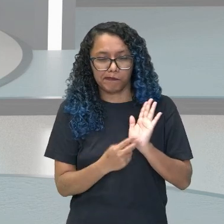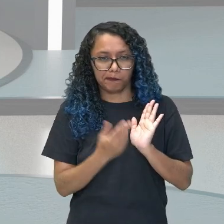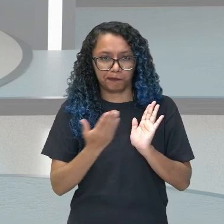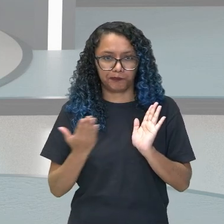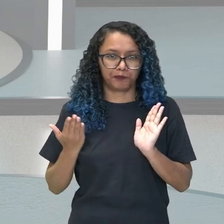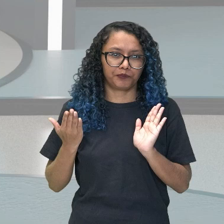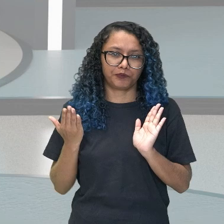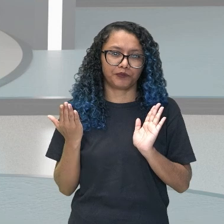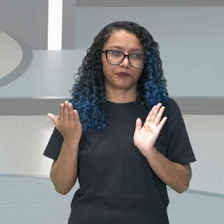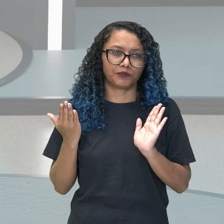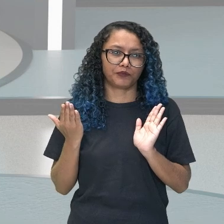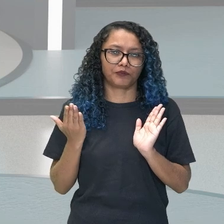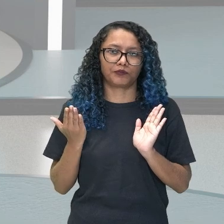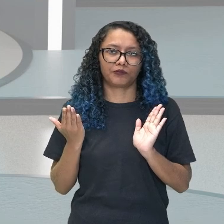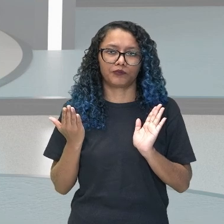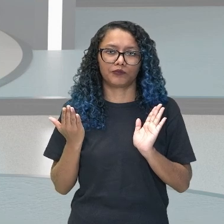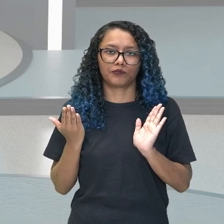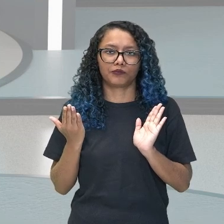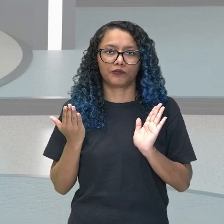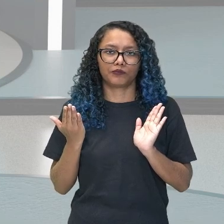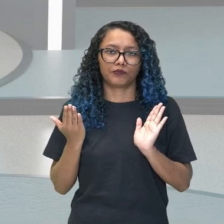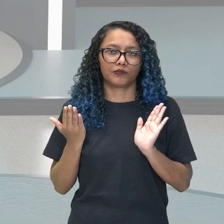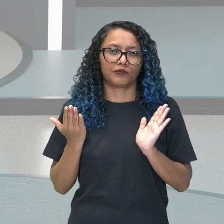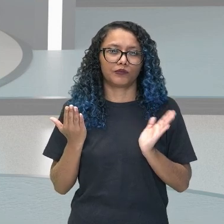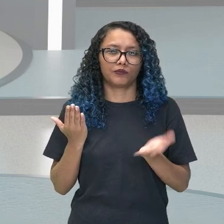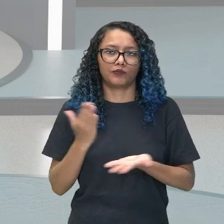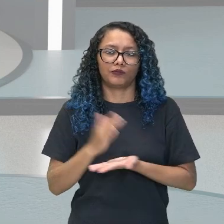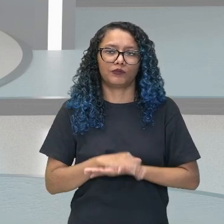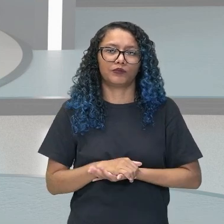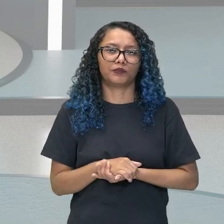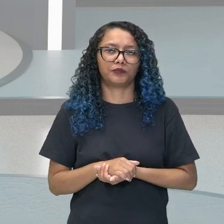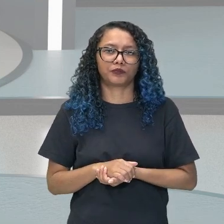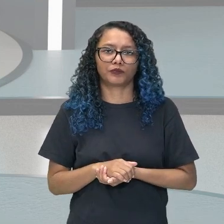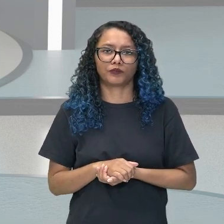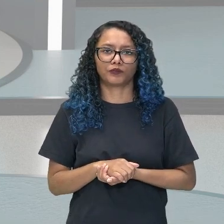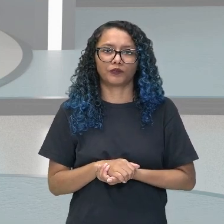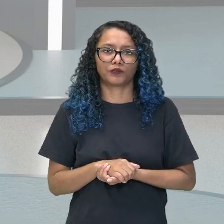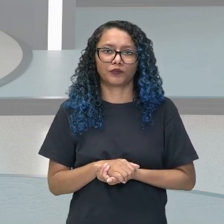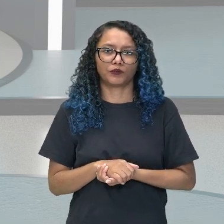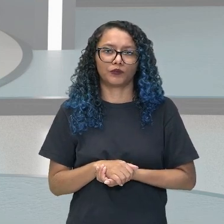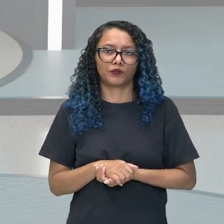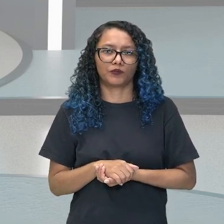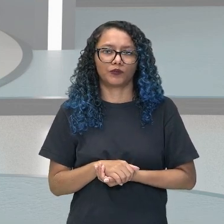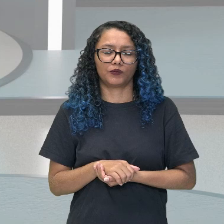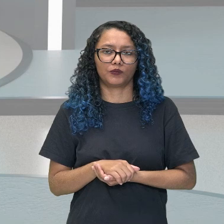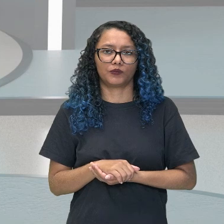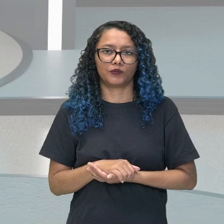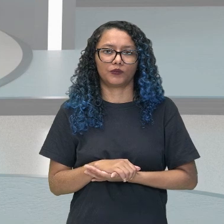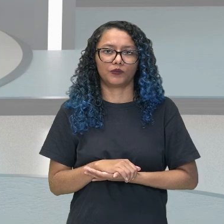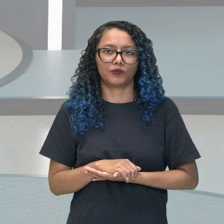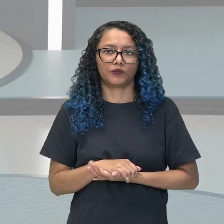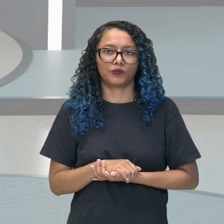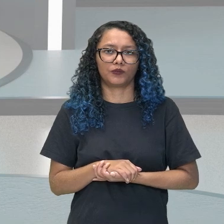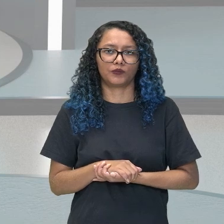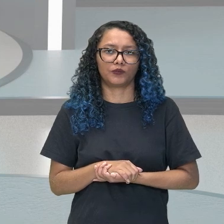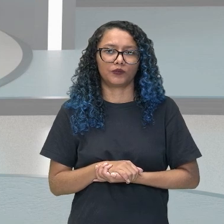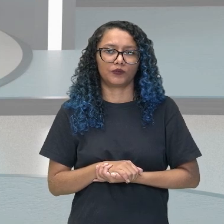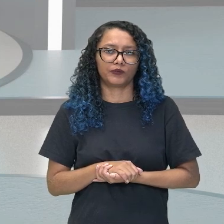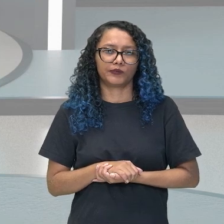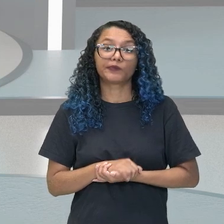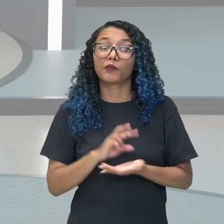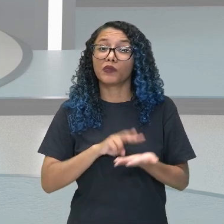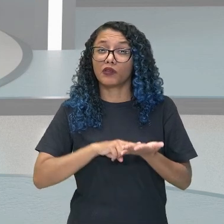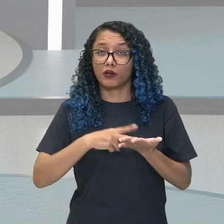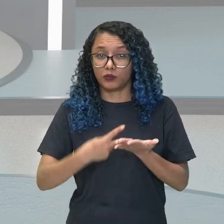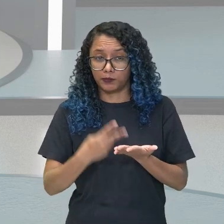historia. O secundarios, quienes intervenen en hechos puntuales del relato. Entonces,